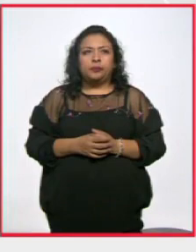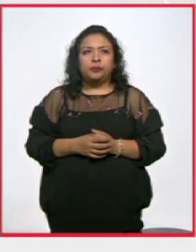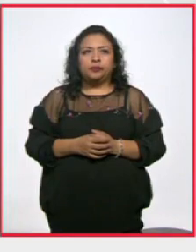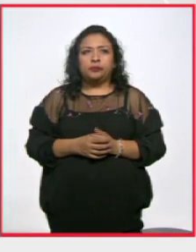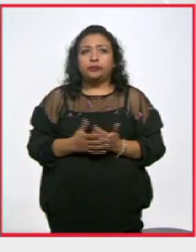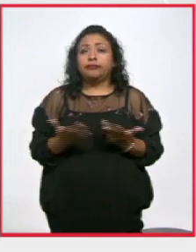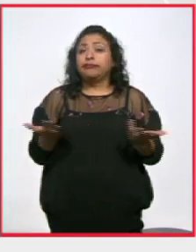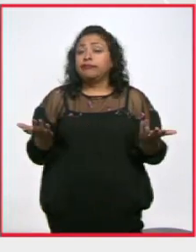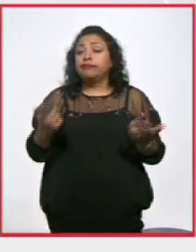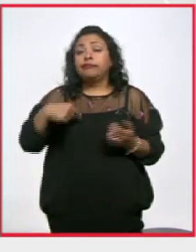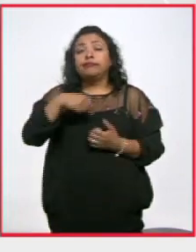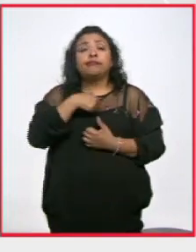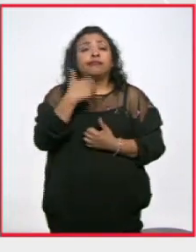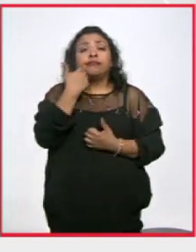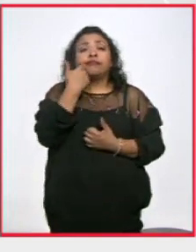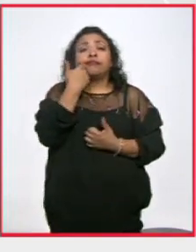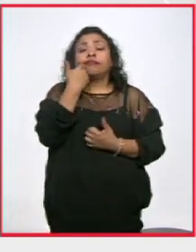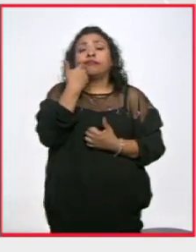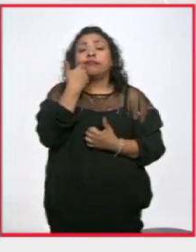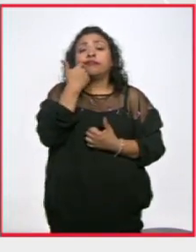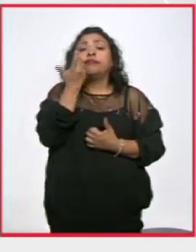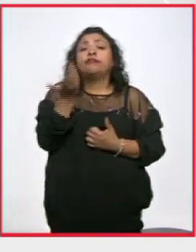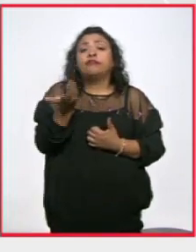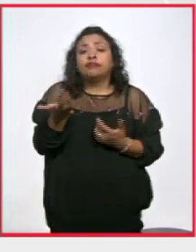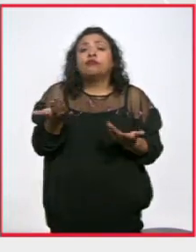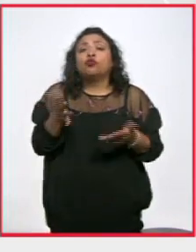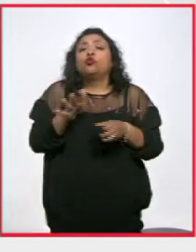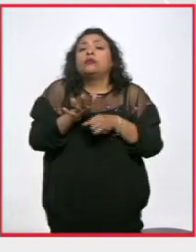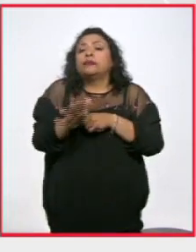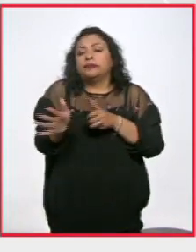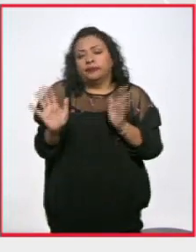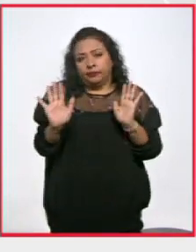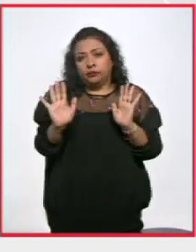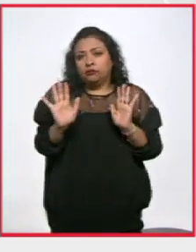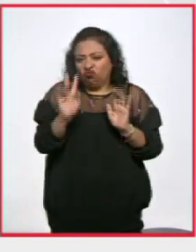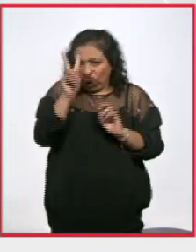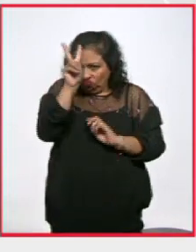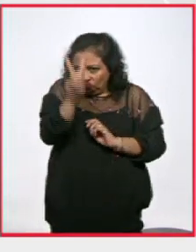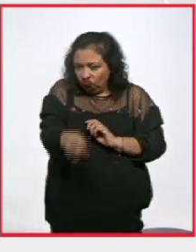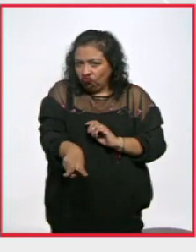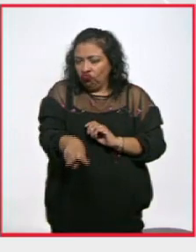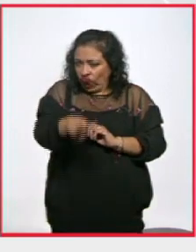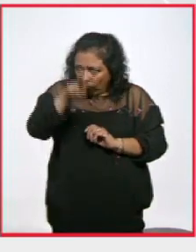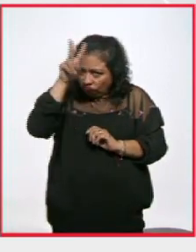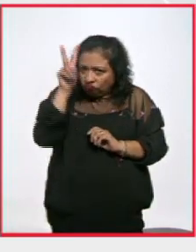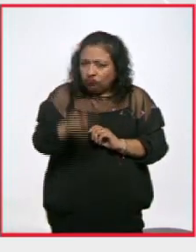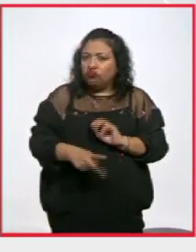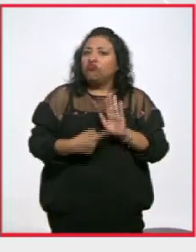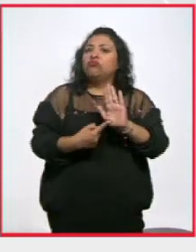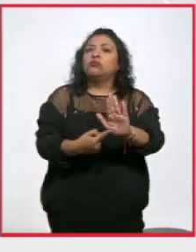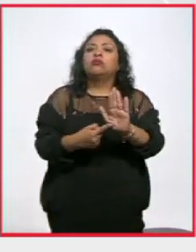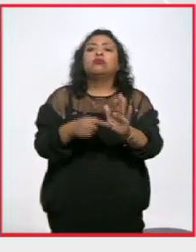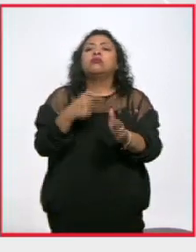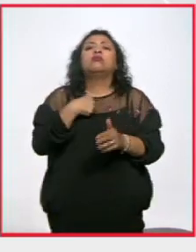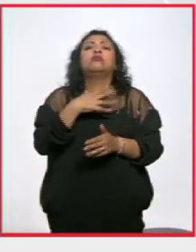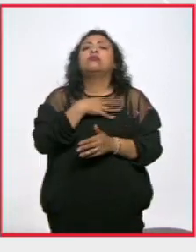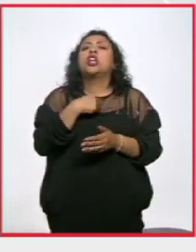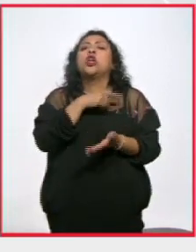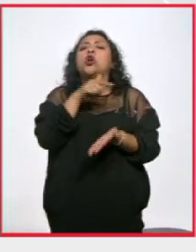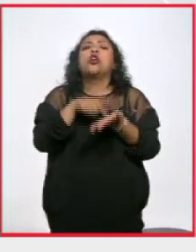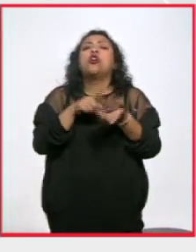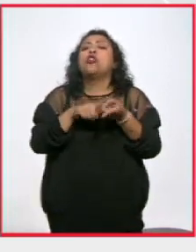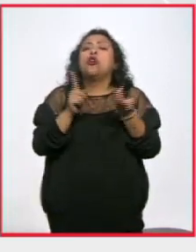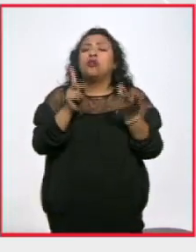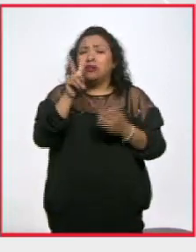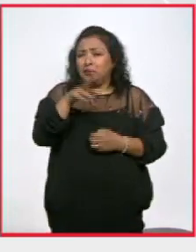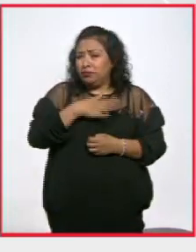Pues lo que queremos que pase es llegar a la verdad, de dónde están nuestros hijos, porque no